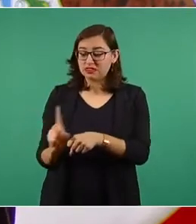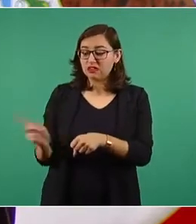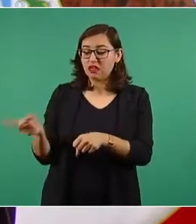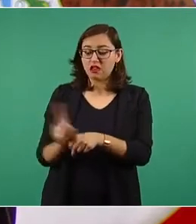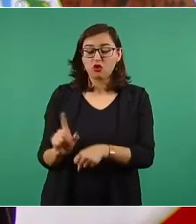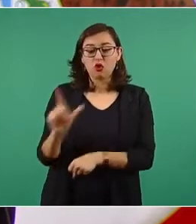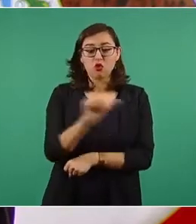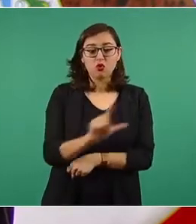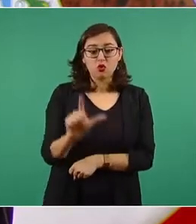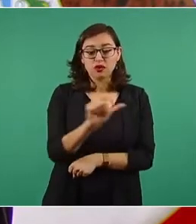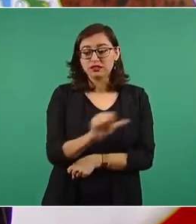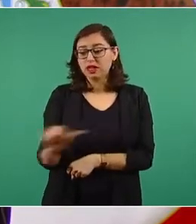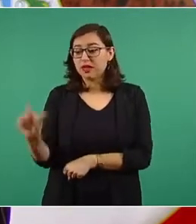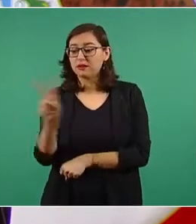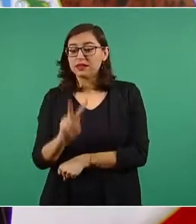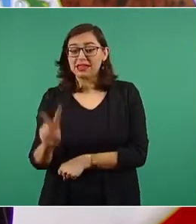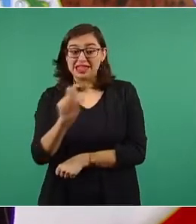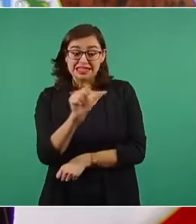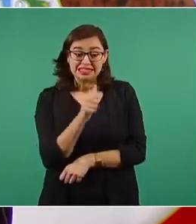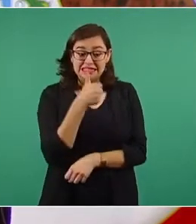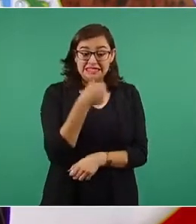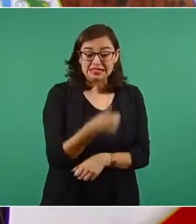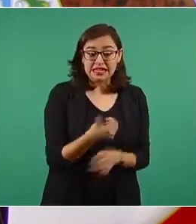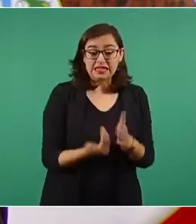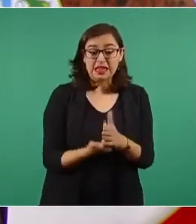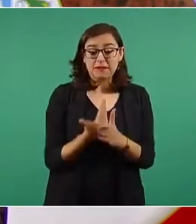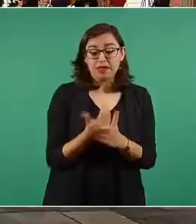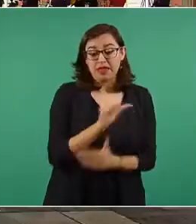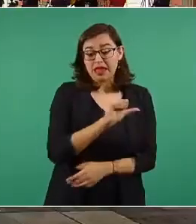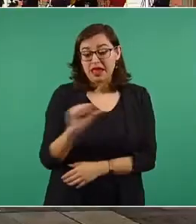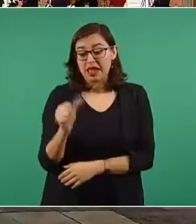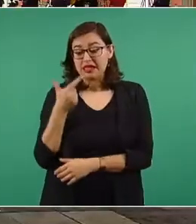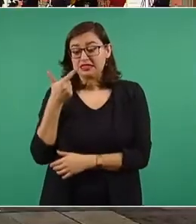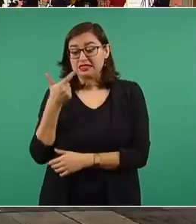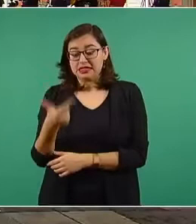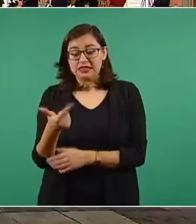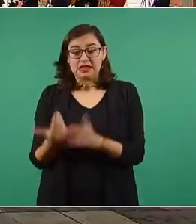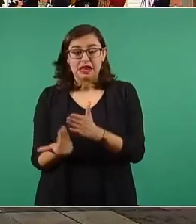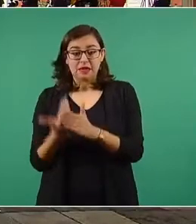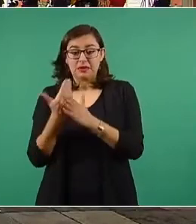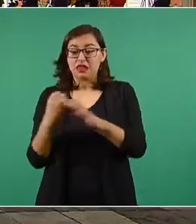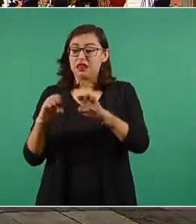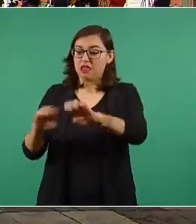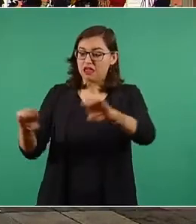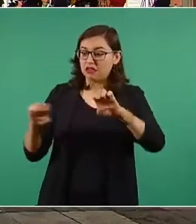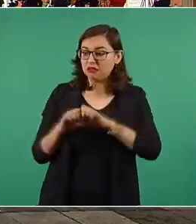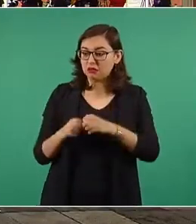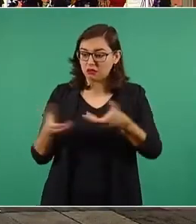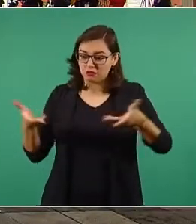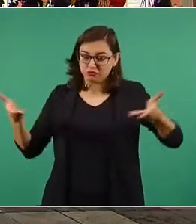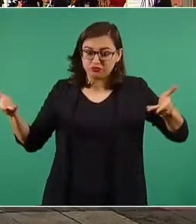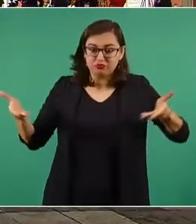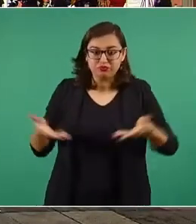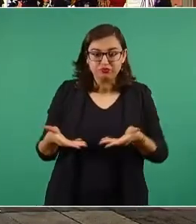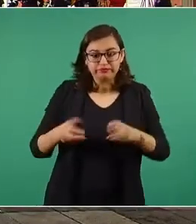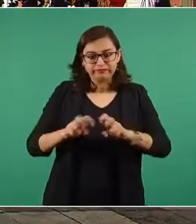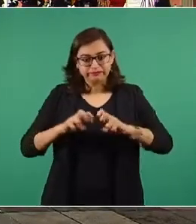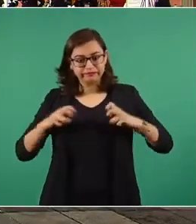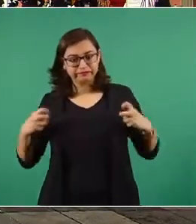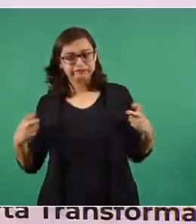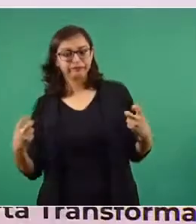lunes a viernes, de seis a siete de la mañana, se reúnen servidores